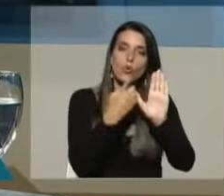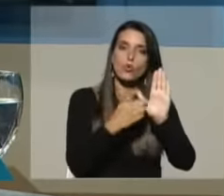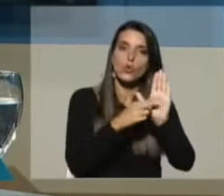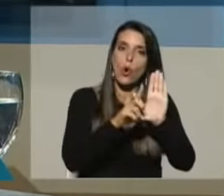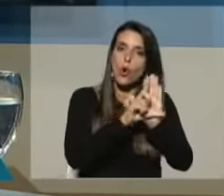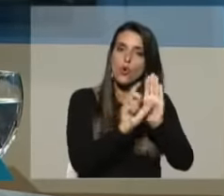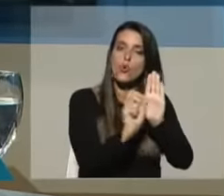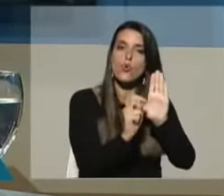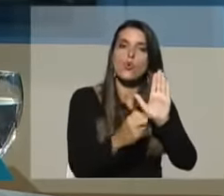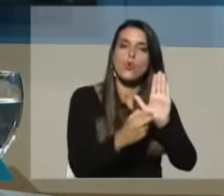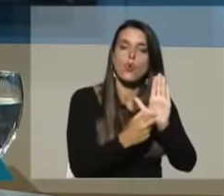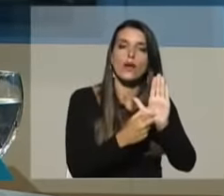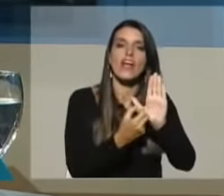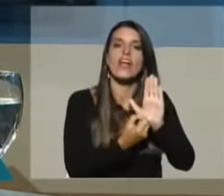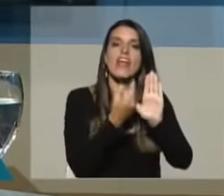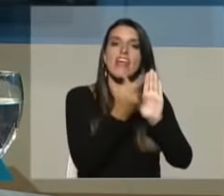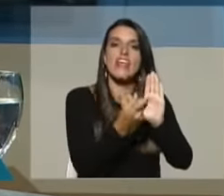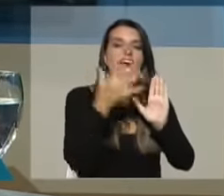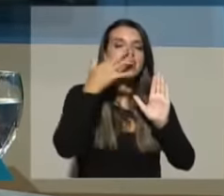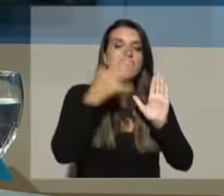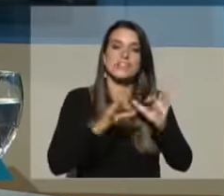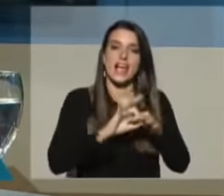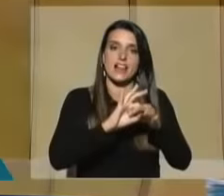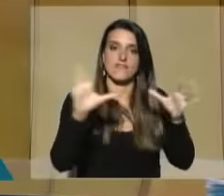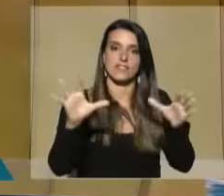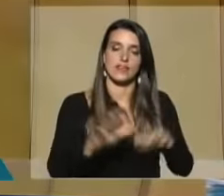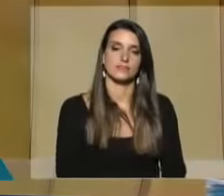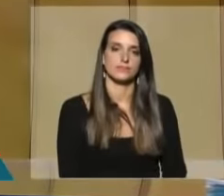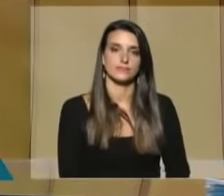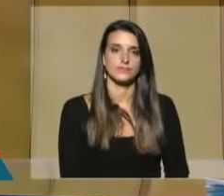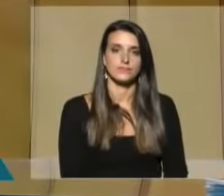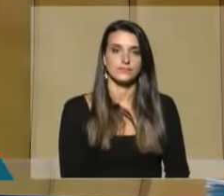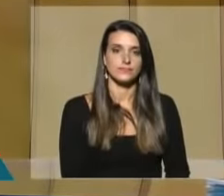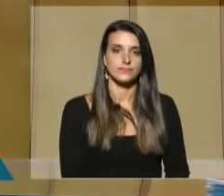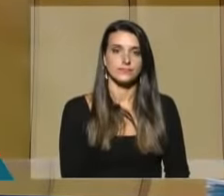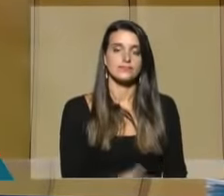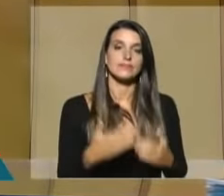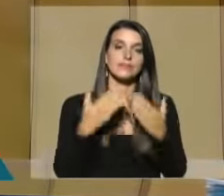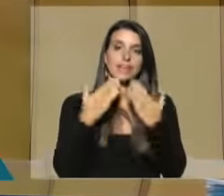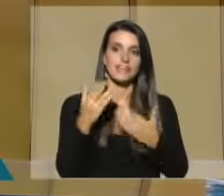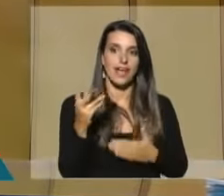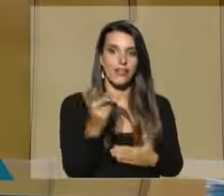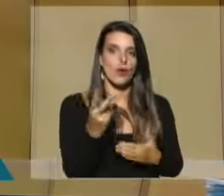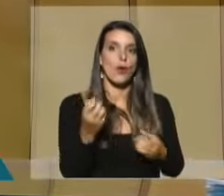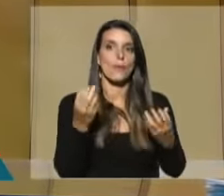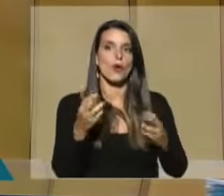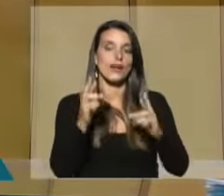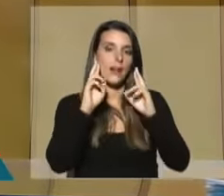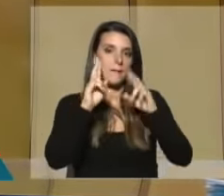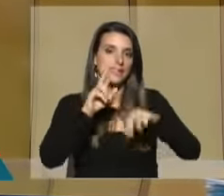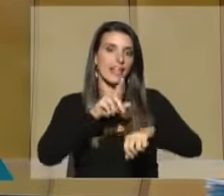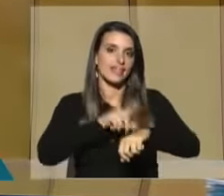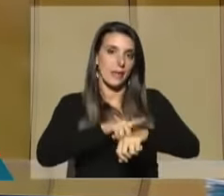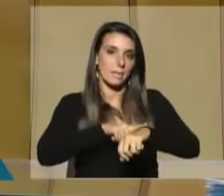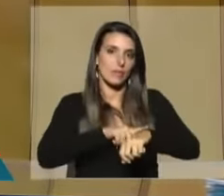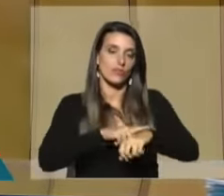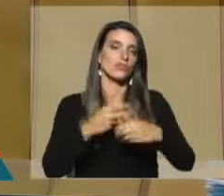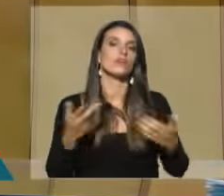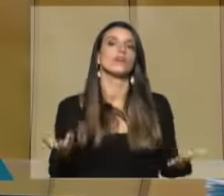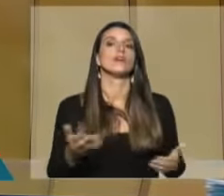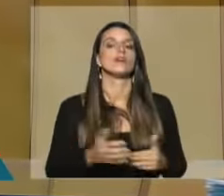LUC lo que hace es establecer la verdadera libertad. Gracias. Gracias a ambos también por respetar los tiempos.